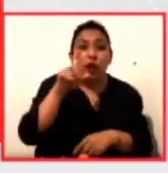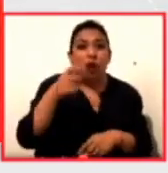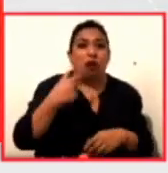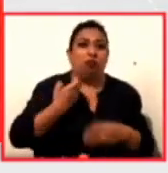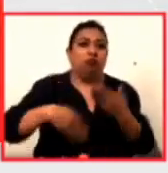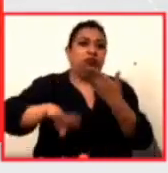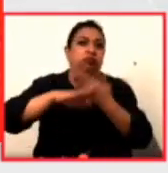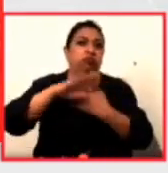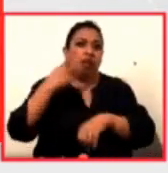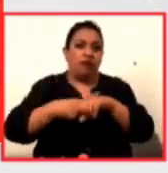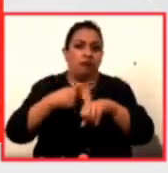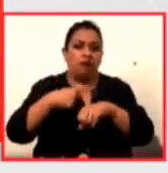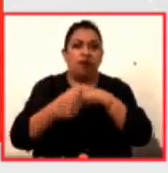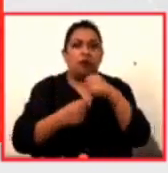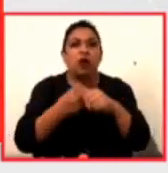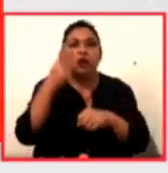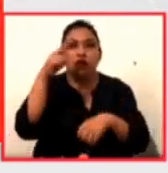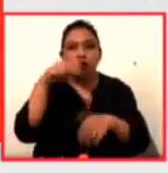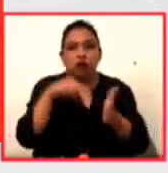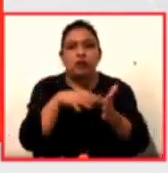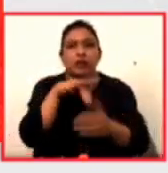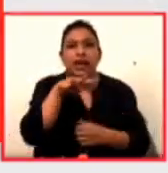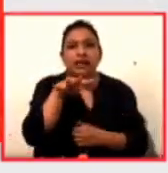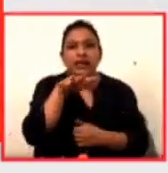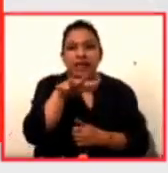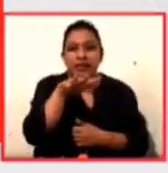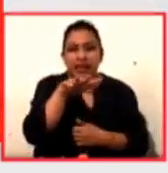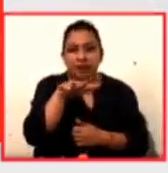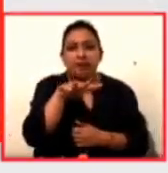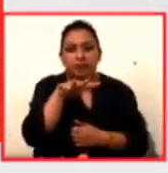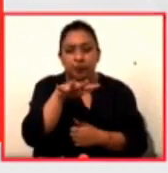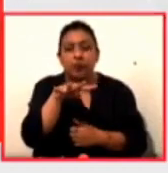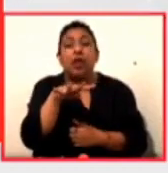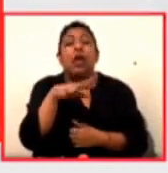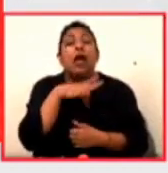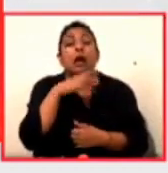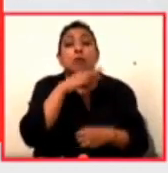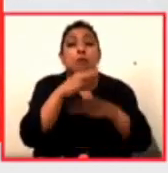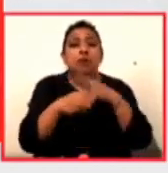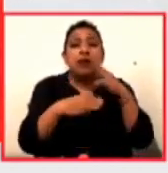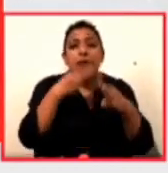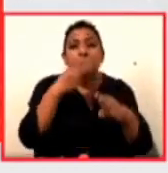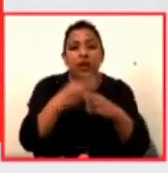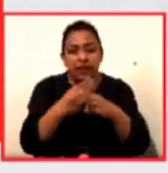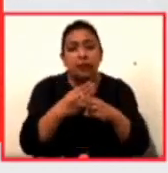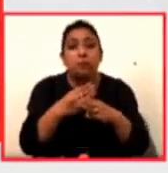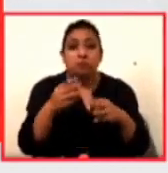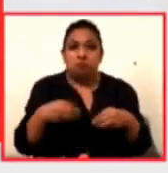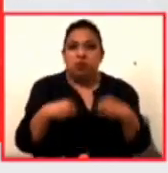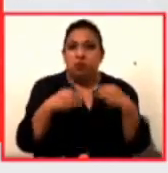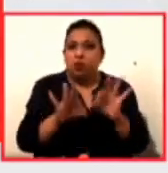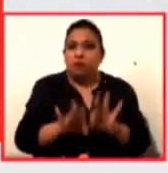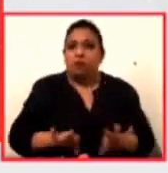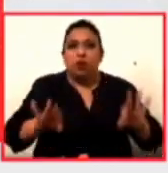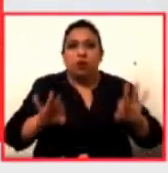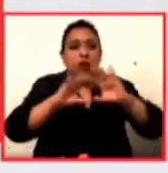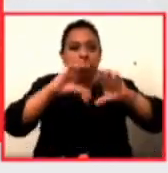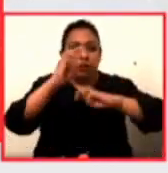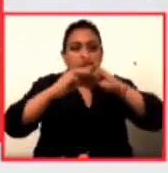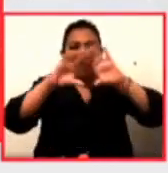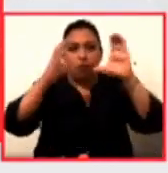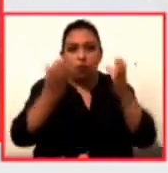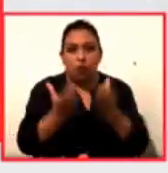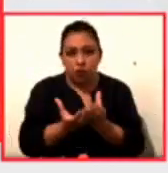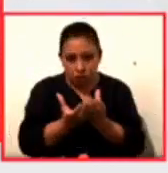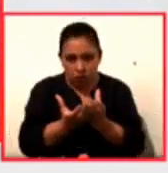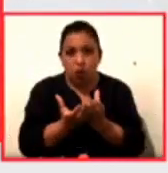en 2019 un grupo de científicos de todo el mundo eligieron a las abejas como el ser vivo más importante del planeta el 70